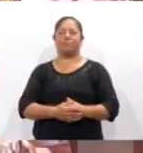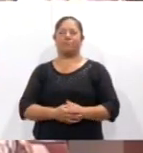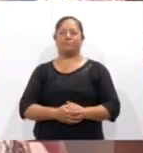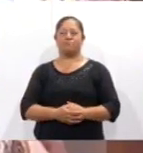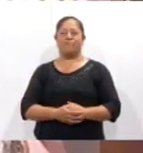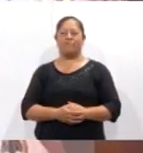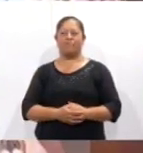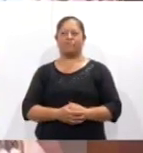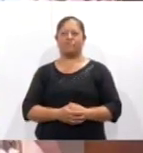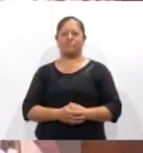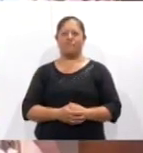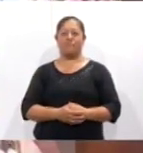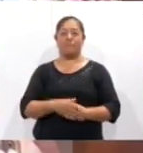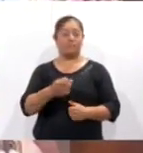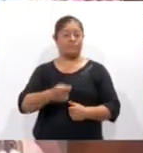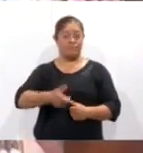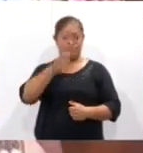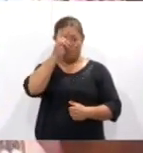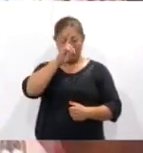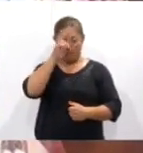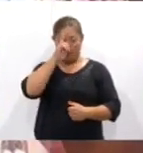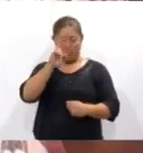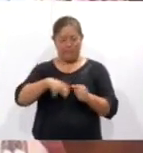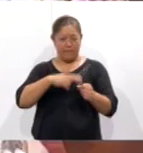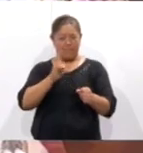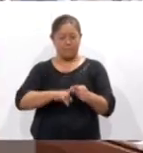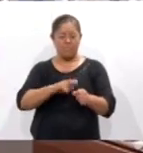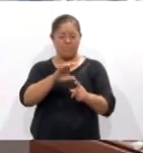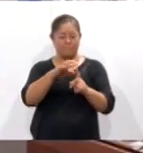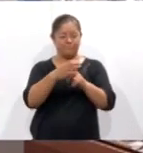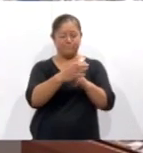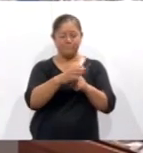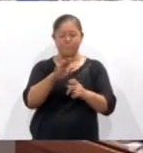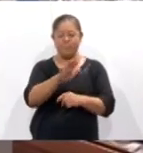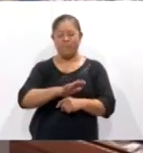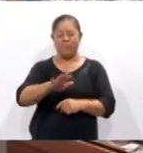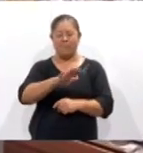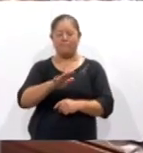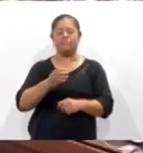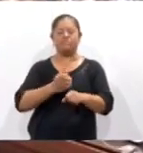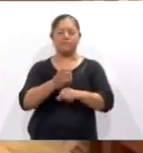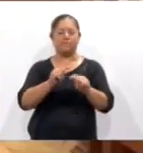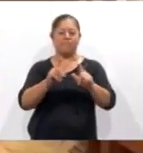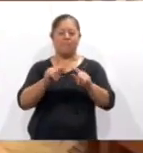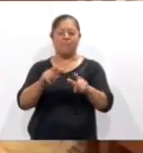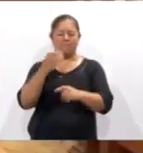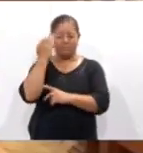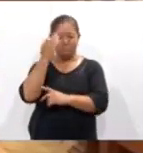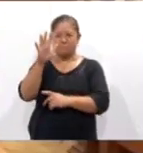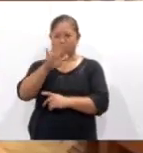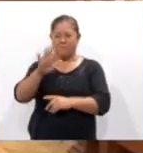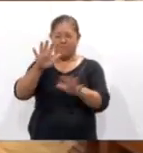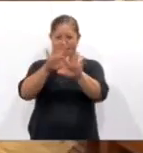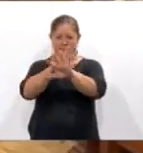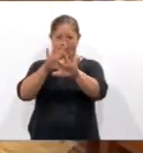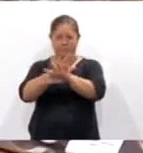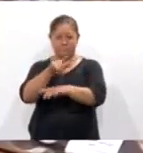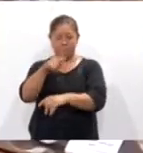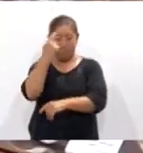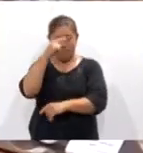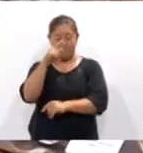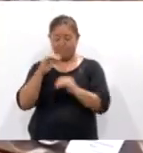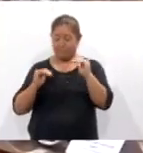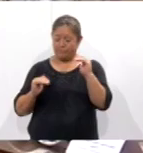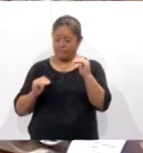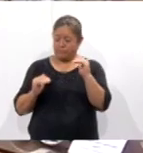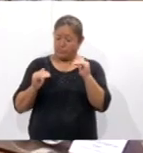Se llevó a cabo la primera sesión ordinaria de la Comisión Intersecretarial de Cambio Climático del Estado de Tlaxcala, con el objetivo de reducir la brecha y rezago